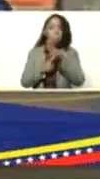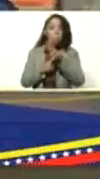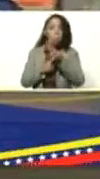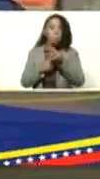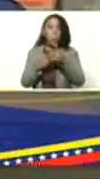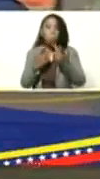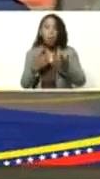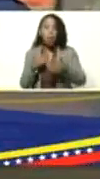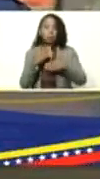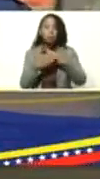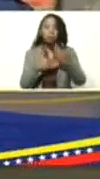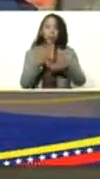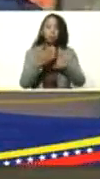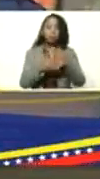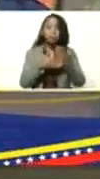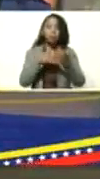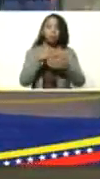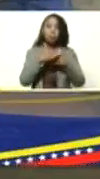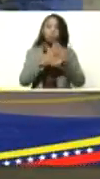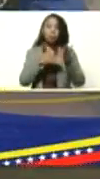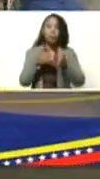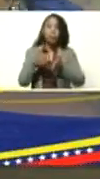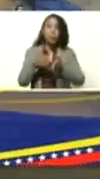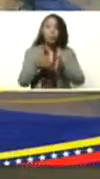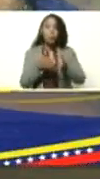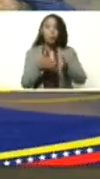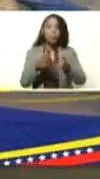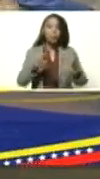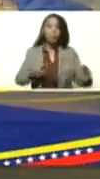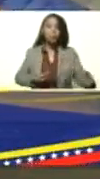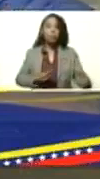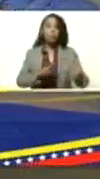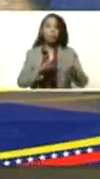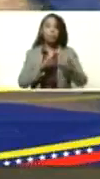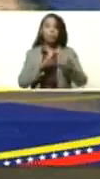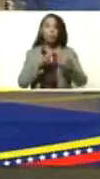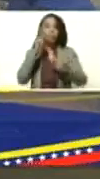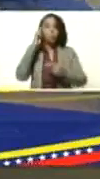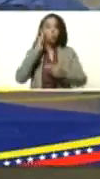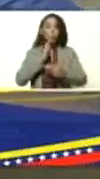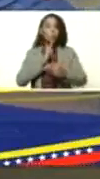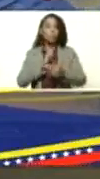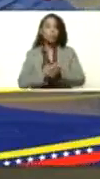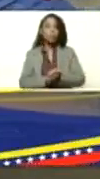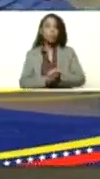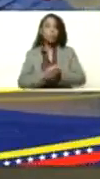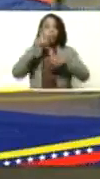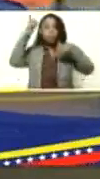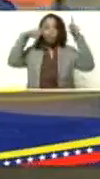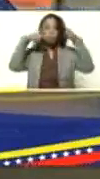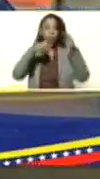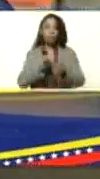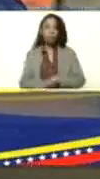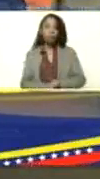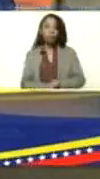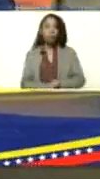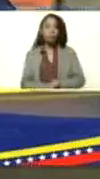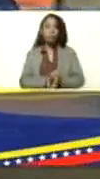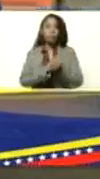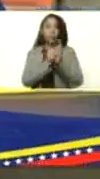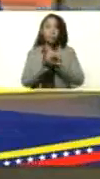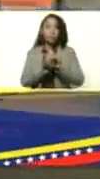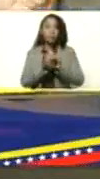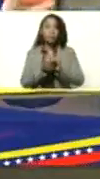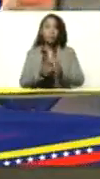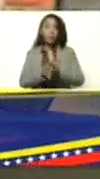y poco a poco fue transitando su camino de encuentro con el bolivarianismo con el chavismo y se ha convertido un